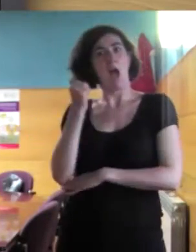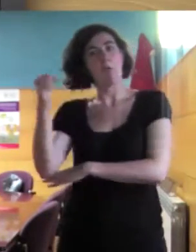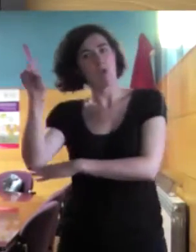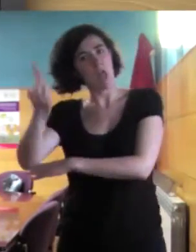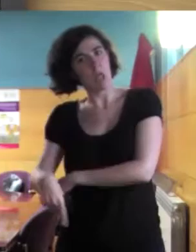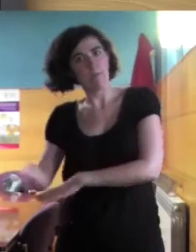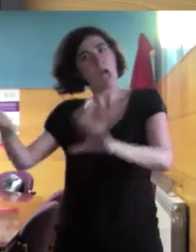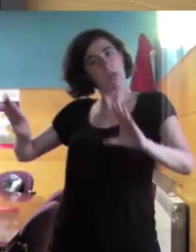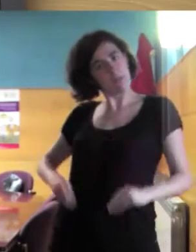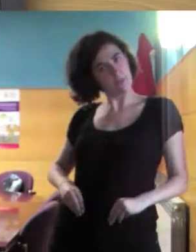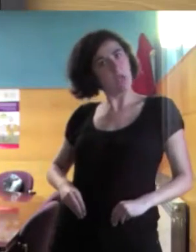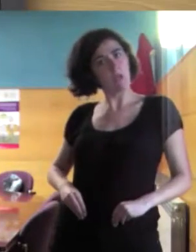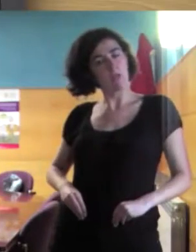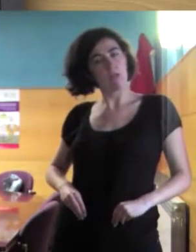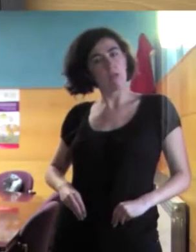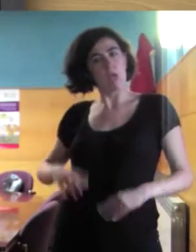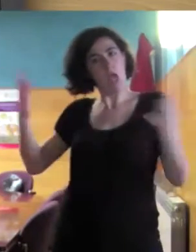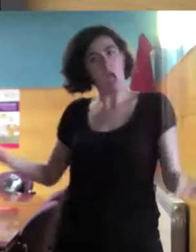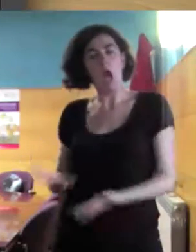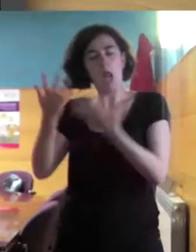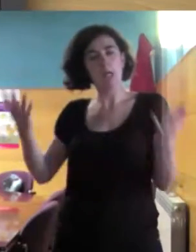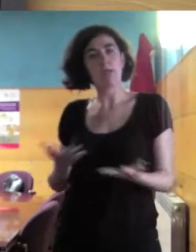acepta, se le anima.